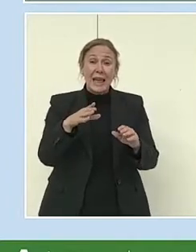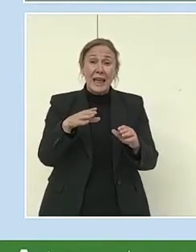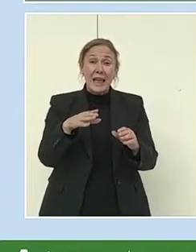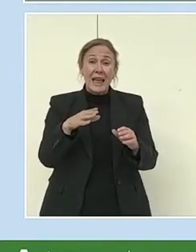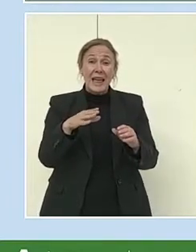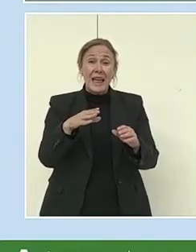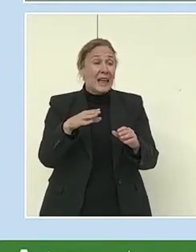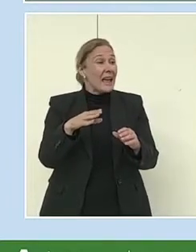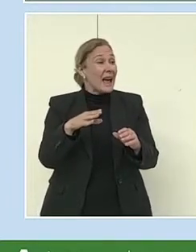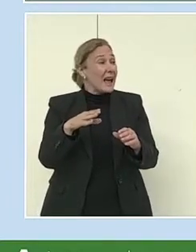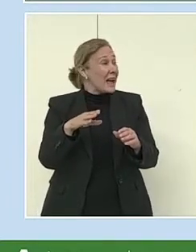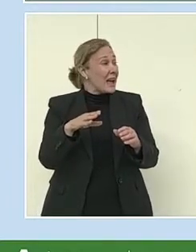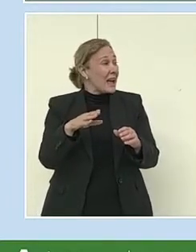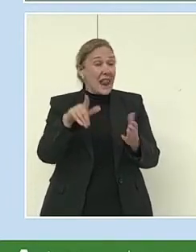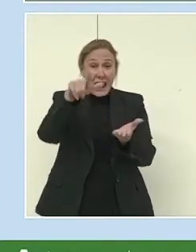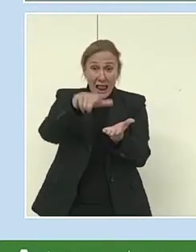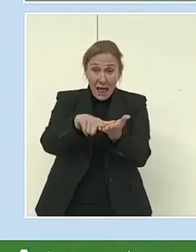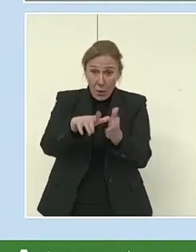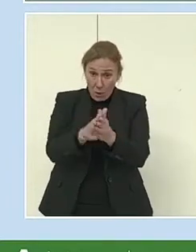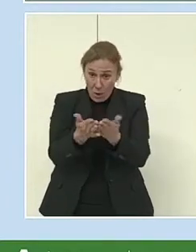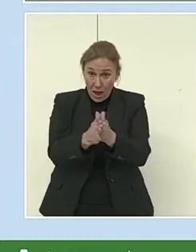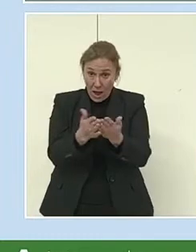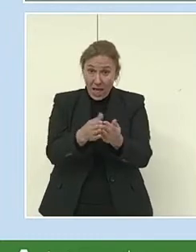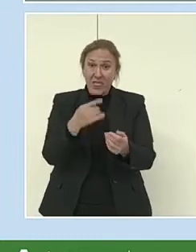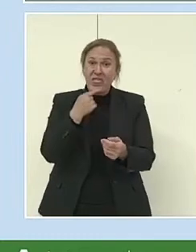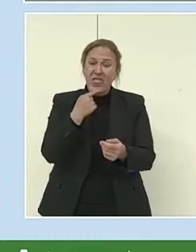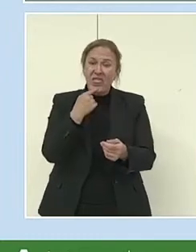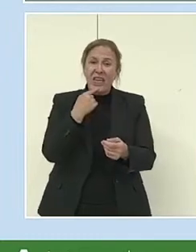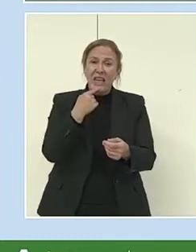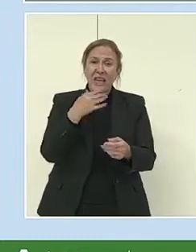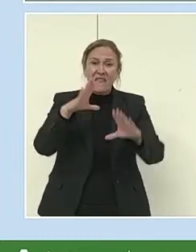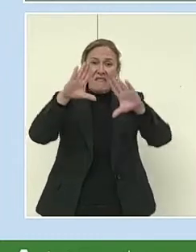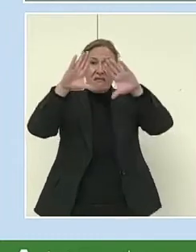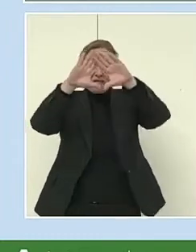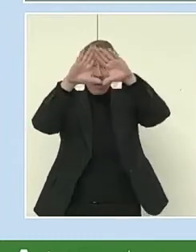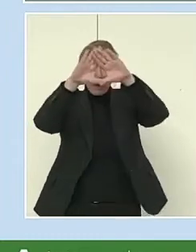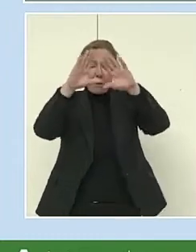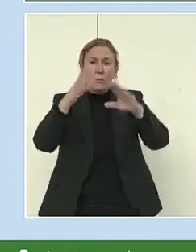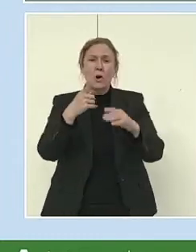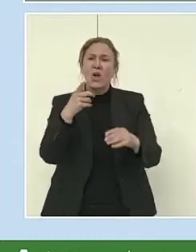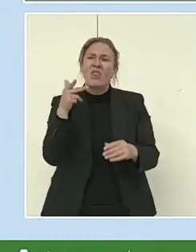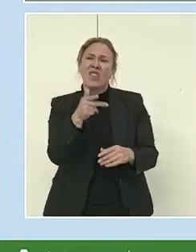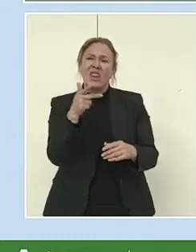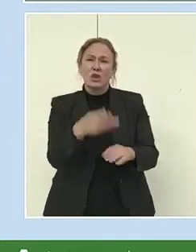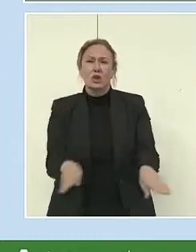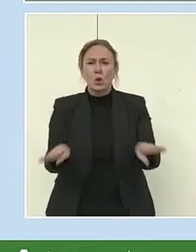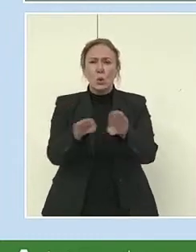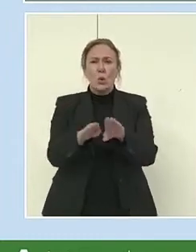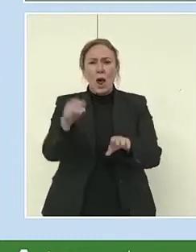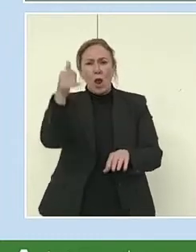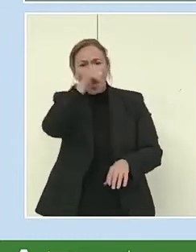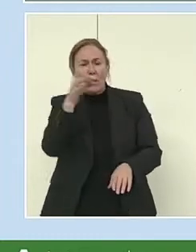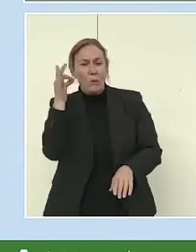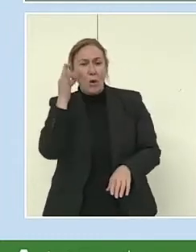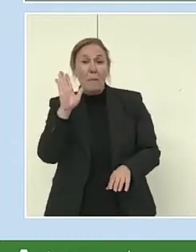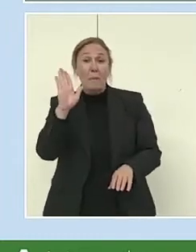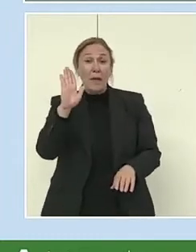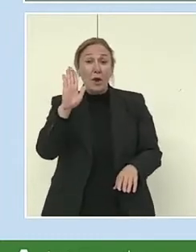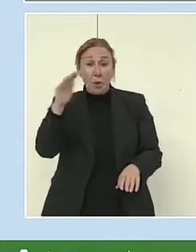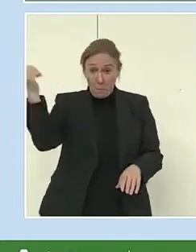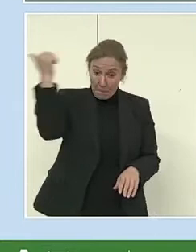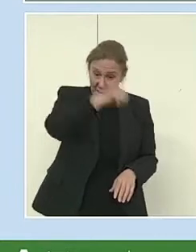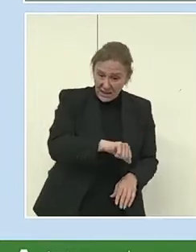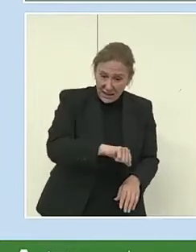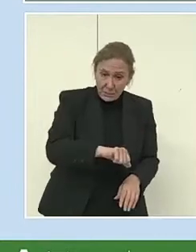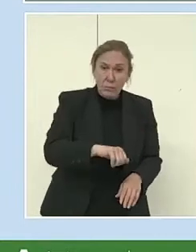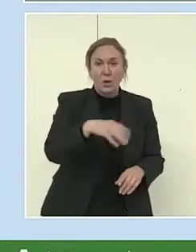principio de igualdad de derechos de la mujer y el hombre. Mientras que el machismo es una actitud de preponderancia de los varones respecto